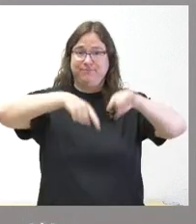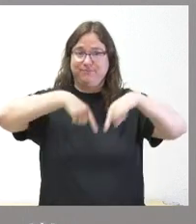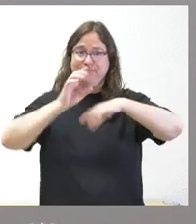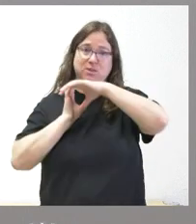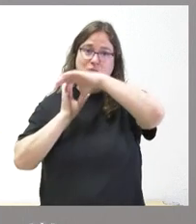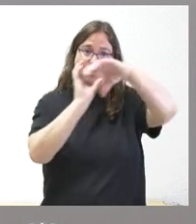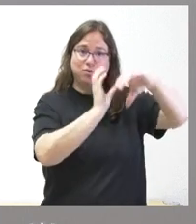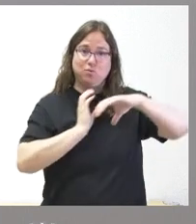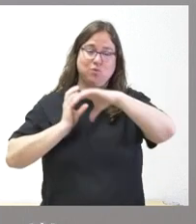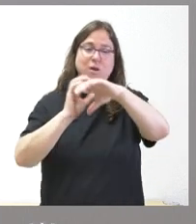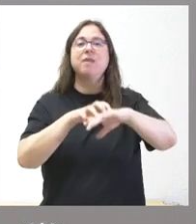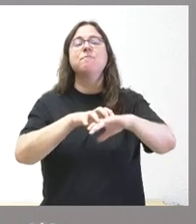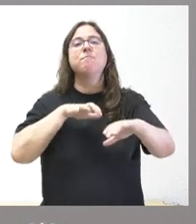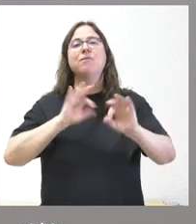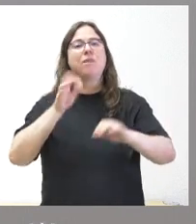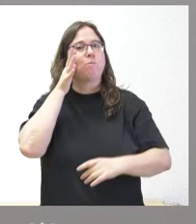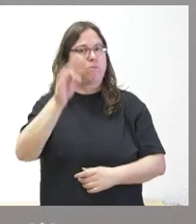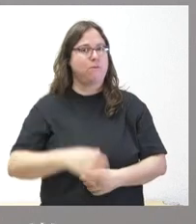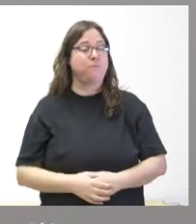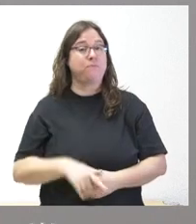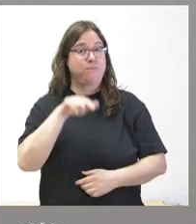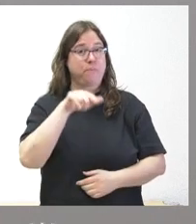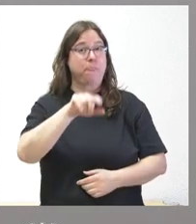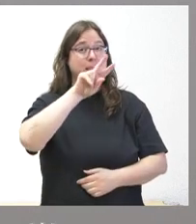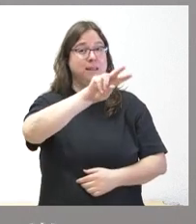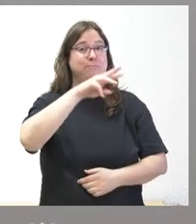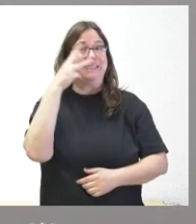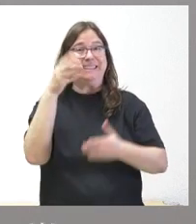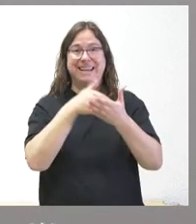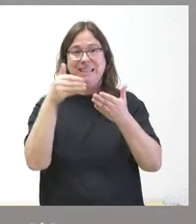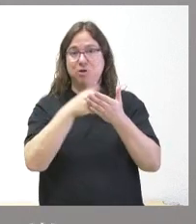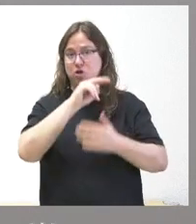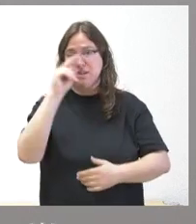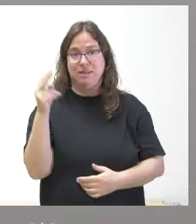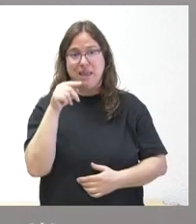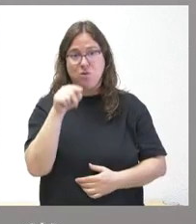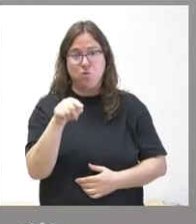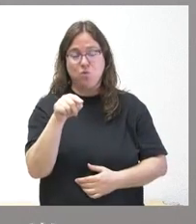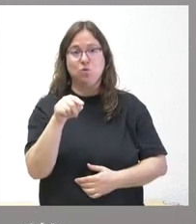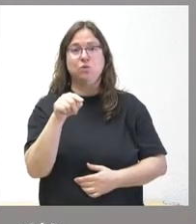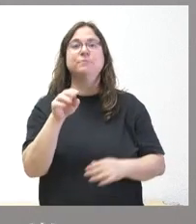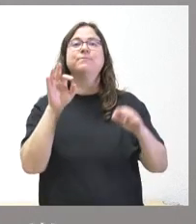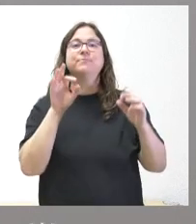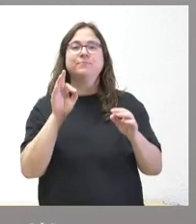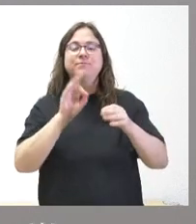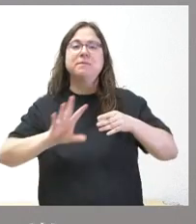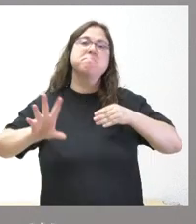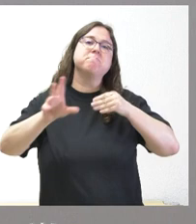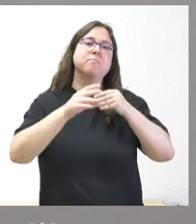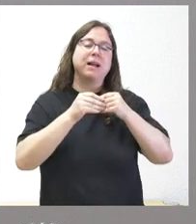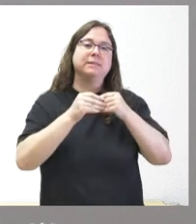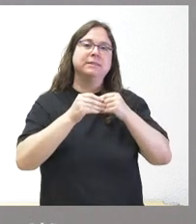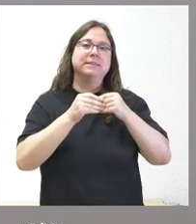transporte son de ámbito rural. A estos 23 millones de euros que ponemos hoy se suma la cantidad